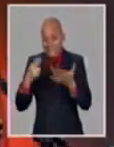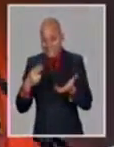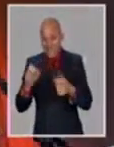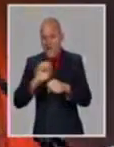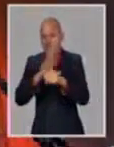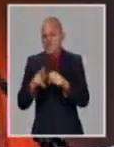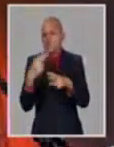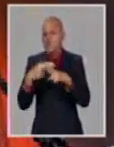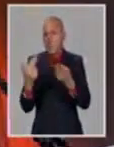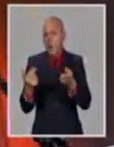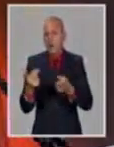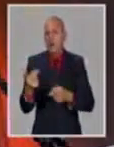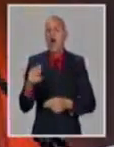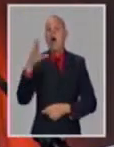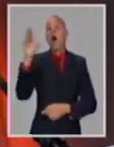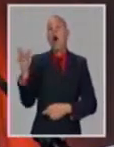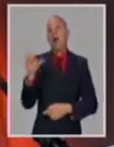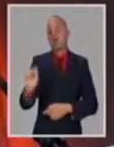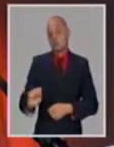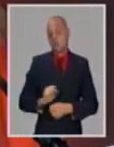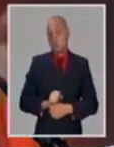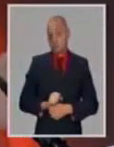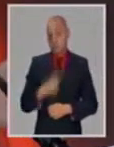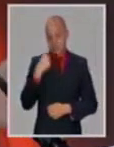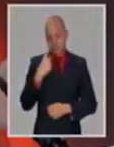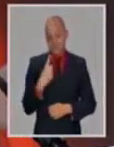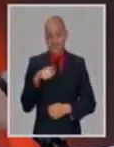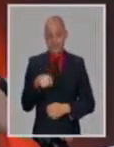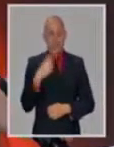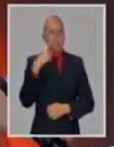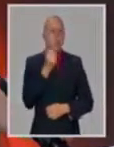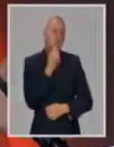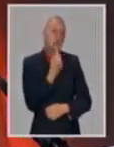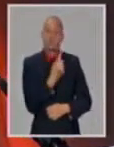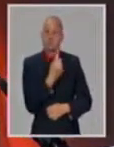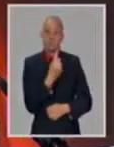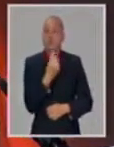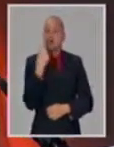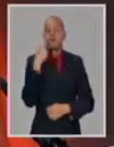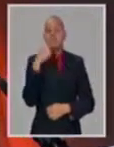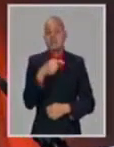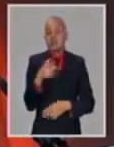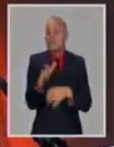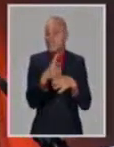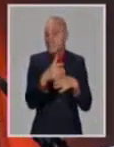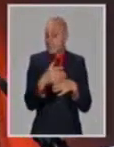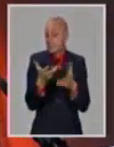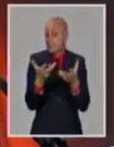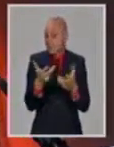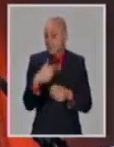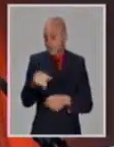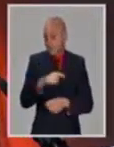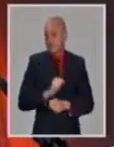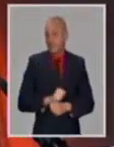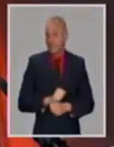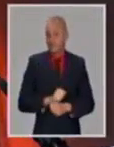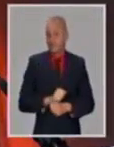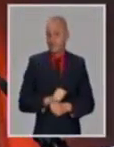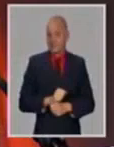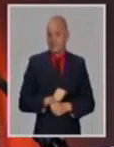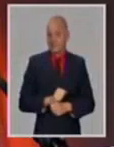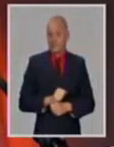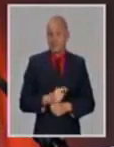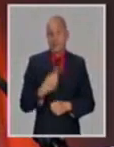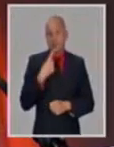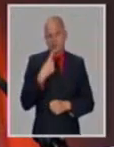Es decir, que se ve, que no es un caso, son varios casos. Varios casos. Lógicamente. Tengo